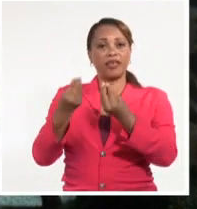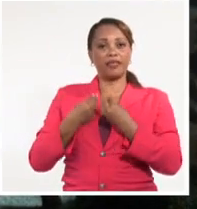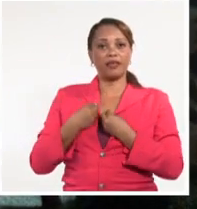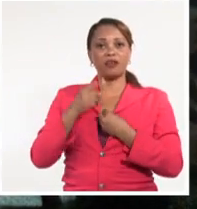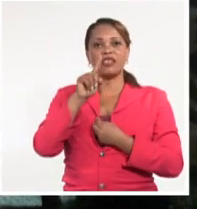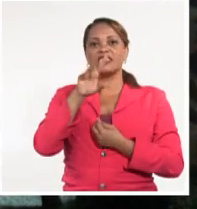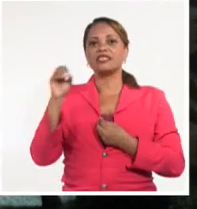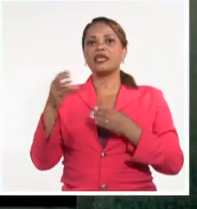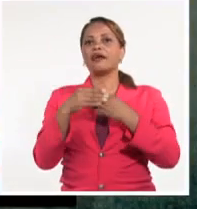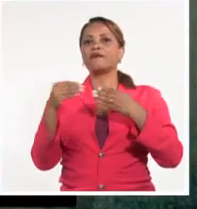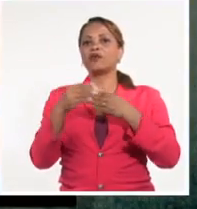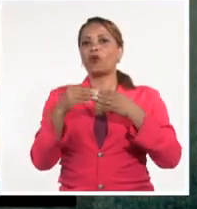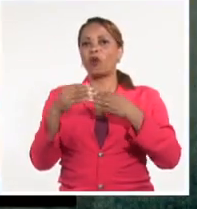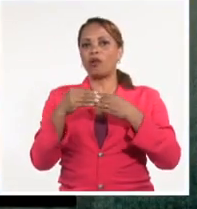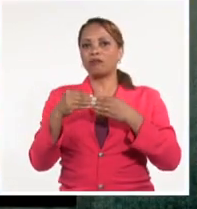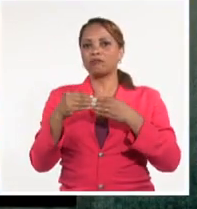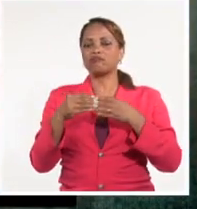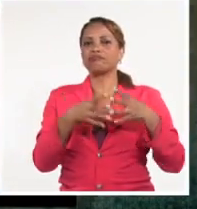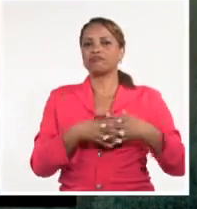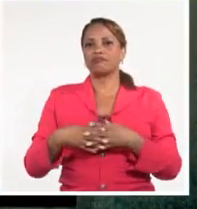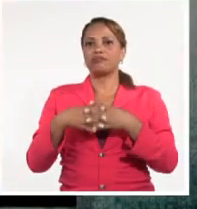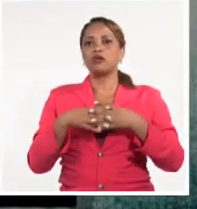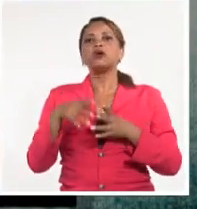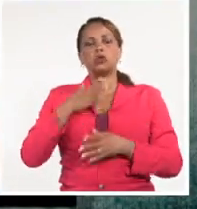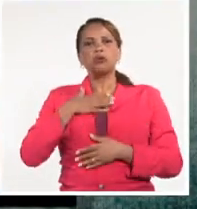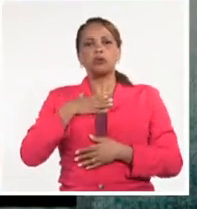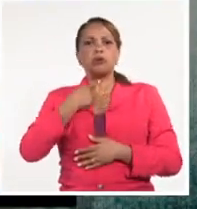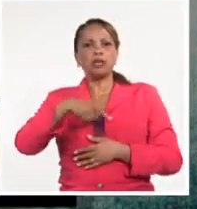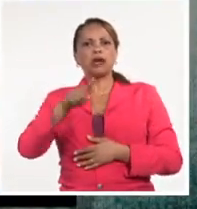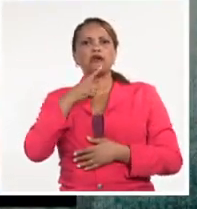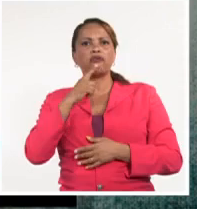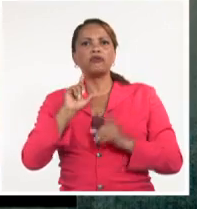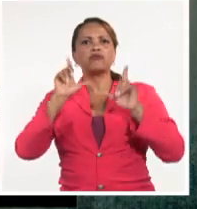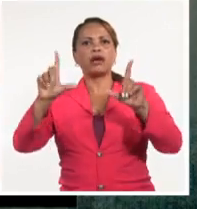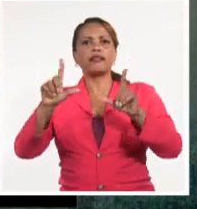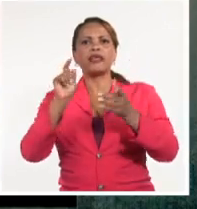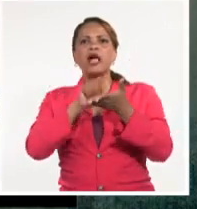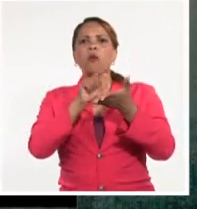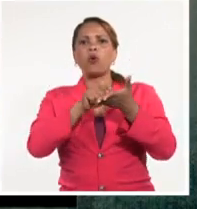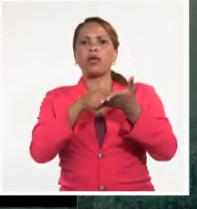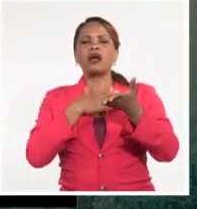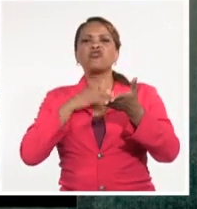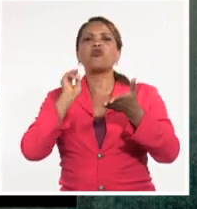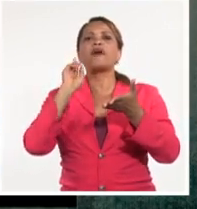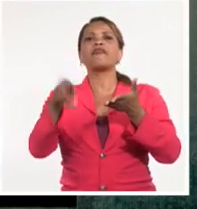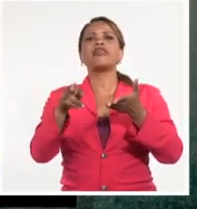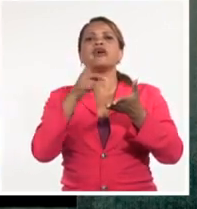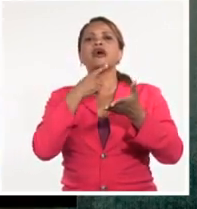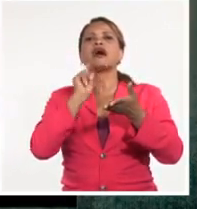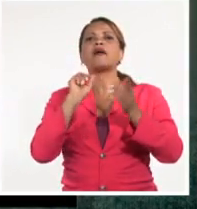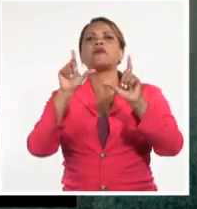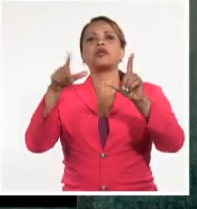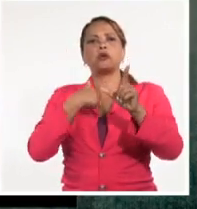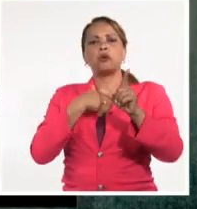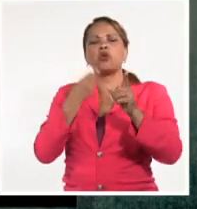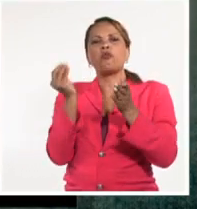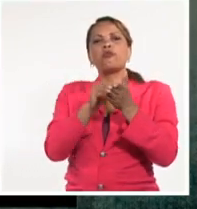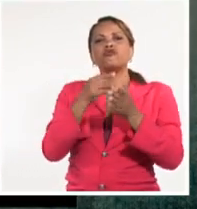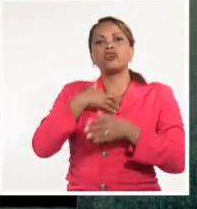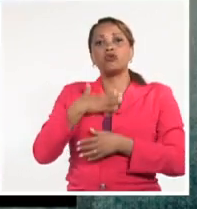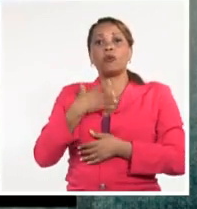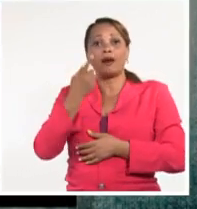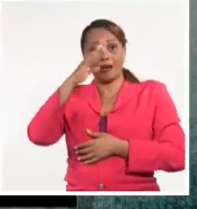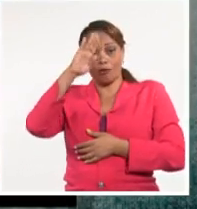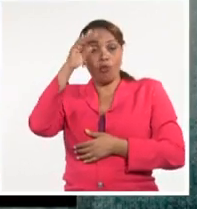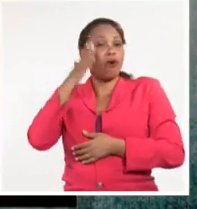100 dólares americanos. Yo tuve que ver con el cartel que se puso en la bodega de Eugenio Rey. Lo mandé a poner yo, lo puse yo, para que la seguridad del Estado